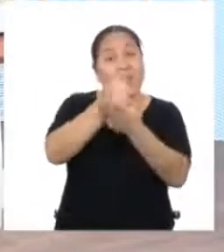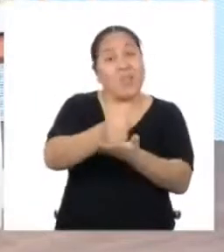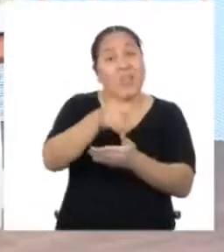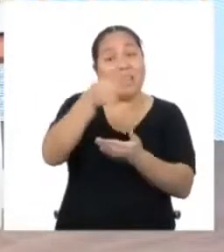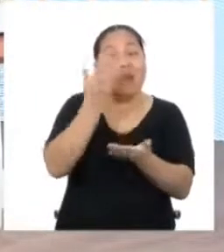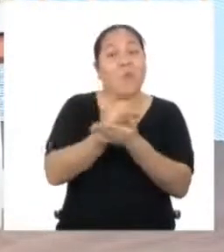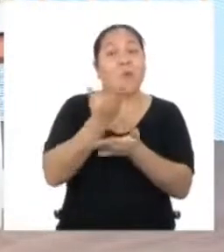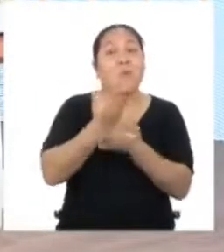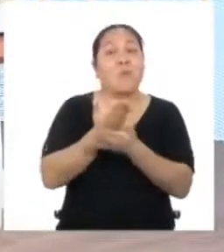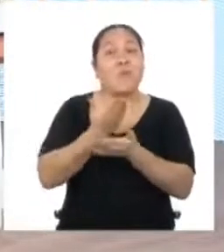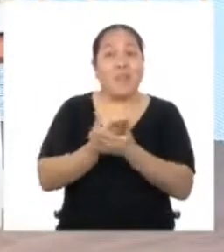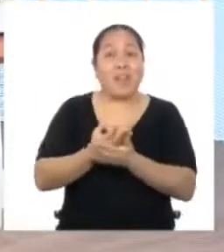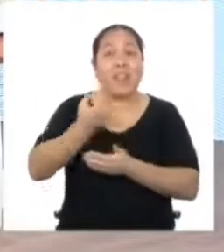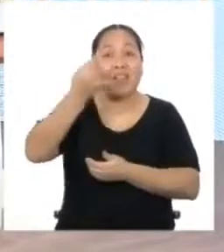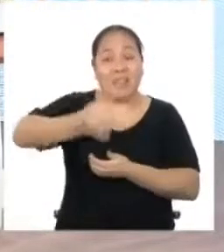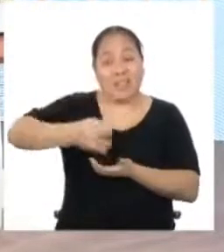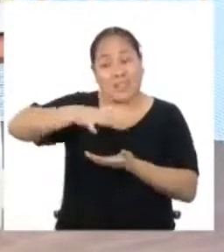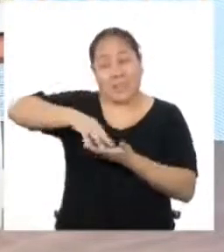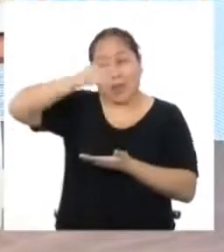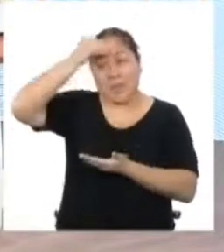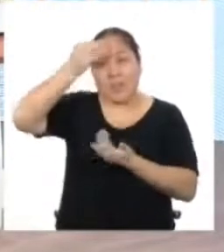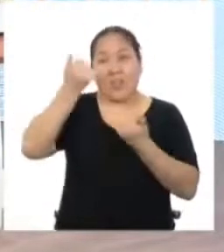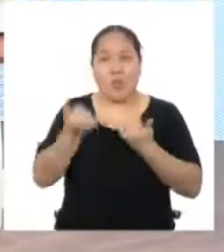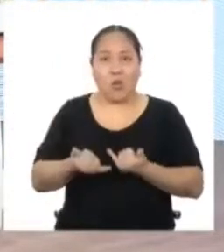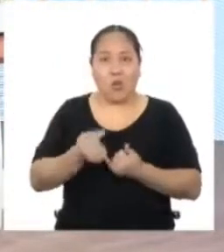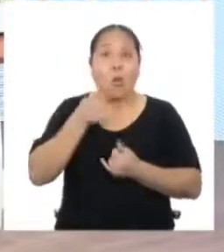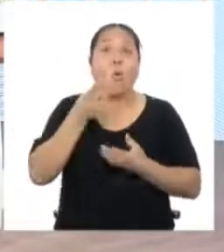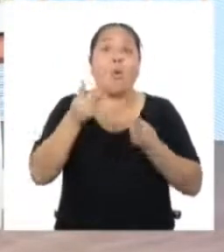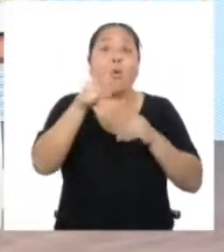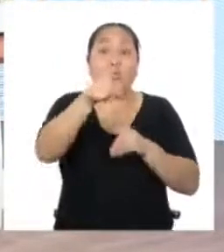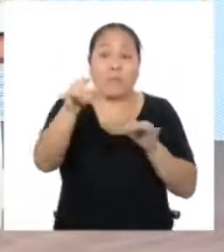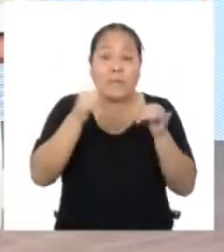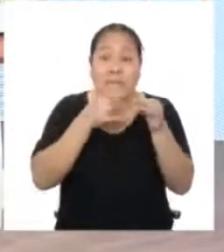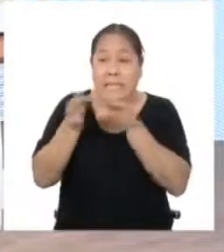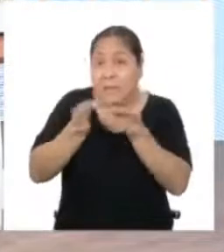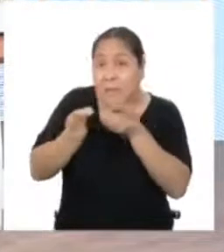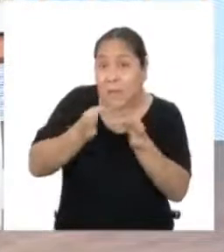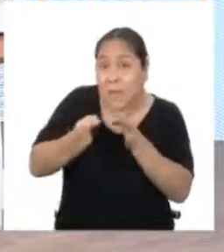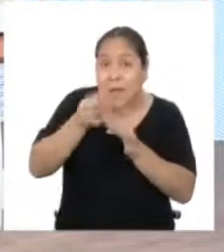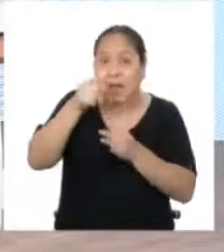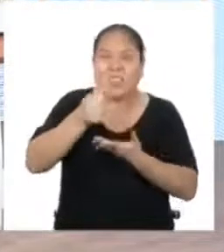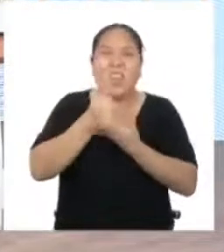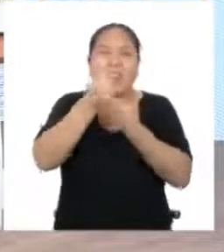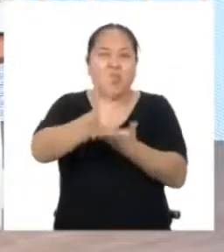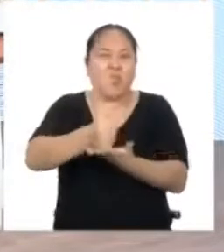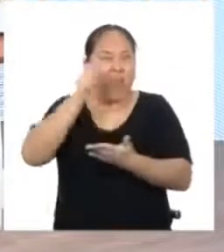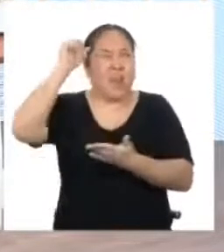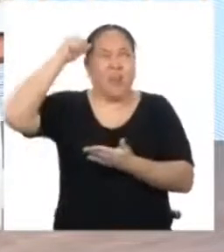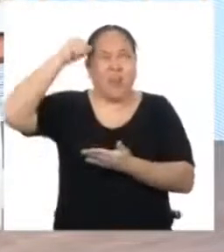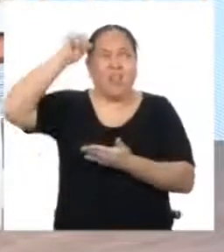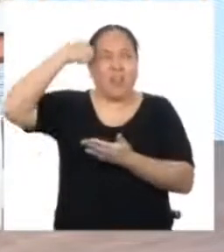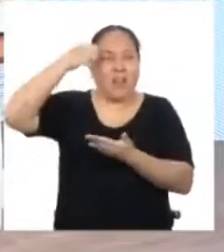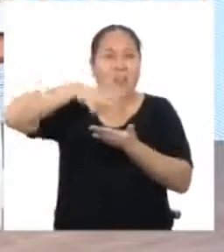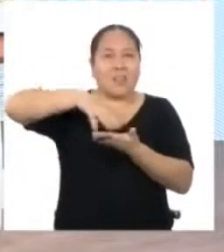confirmar lo que han aprendido hoy Explicar es una gran forma de repasar lo que sabemos Y de compartir nuestros conocimientos con las y los demás